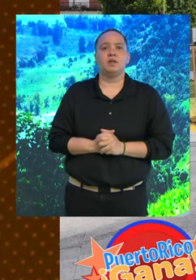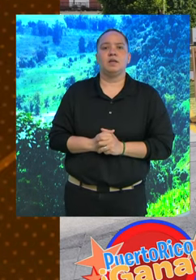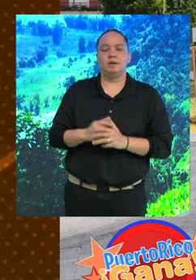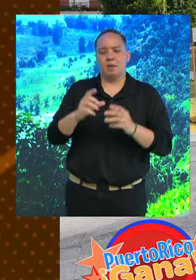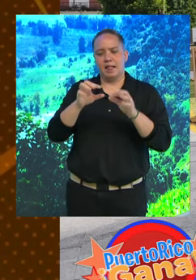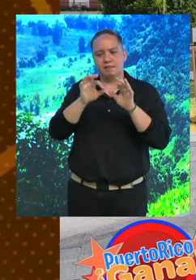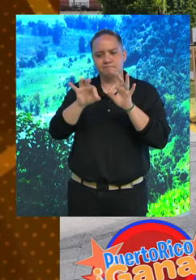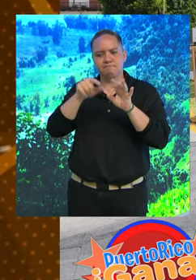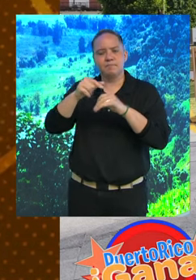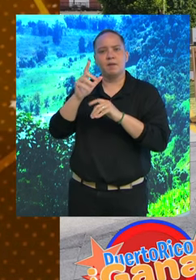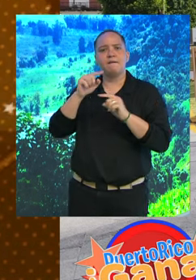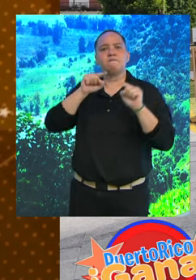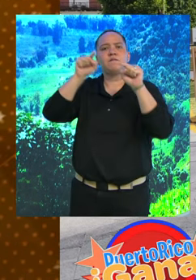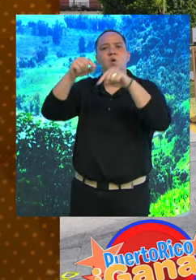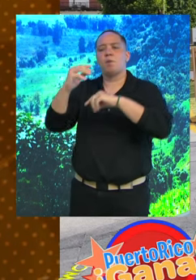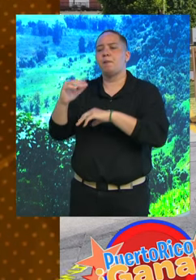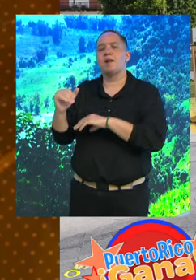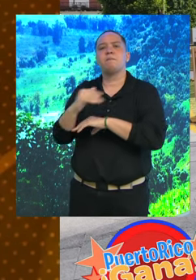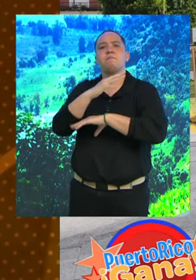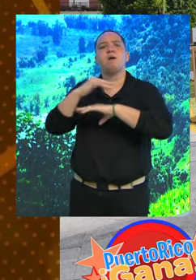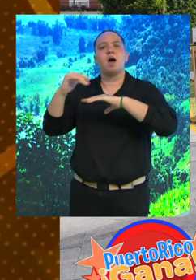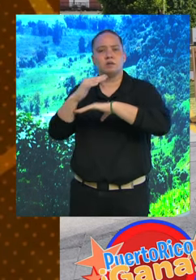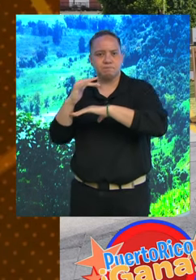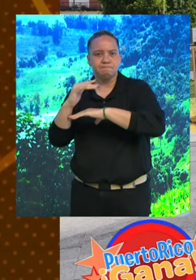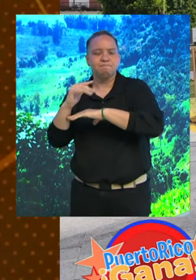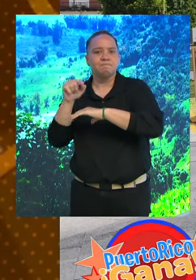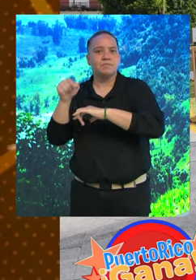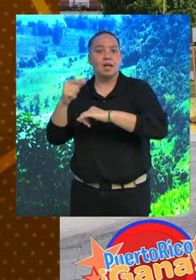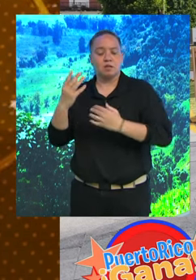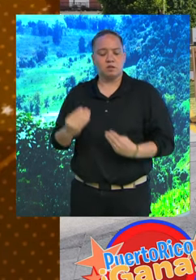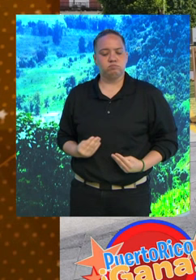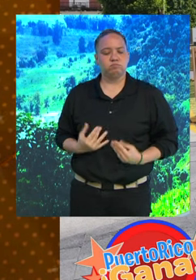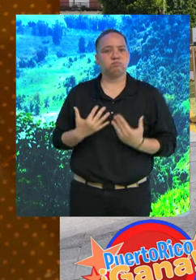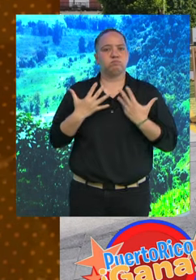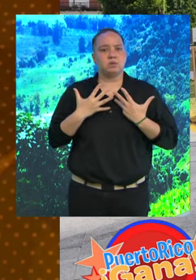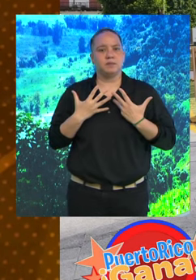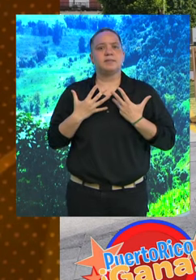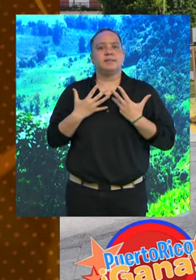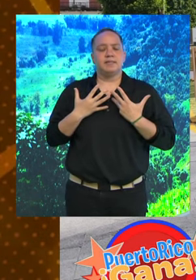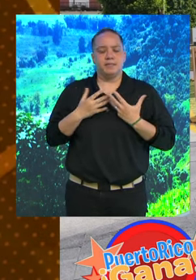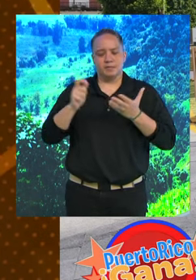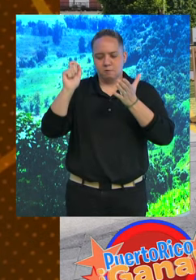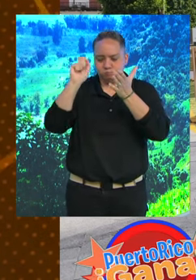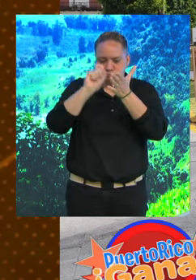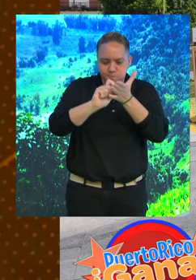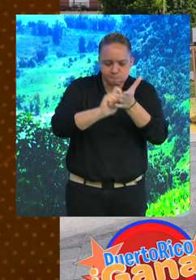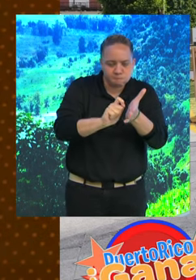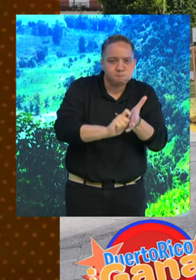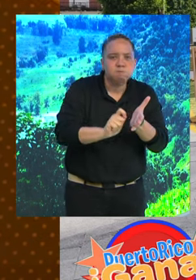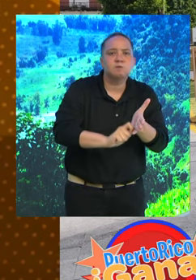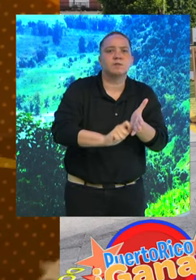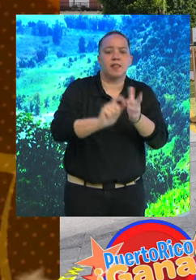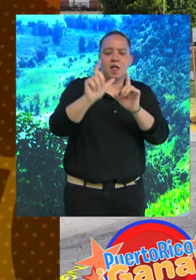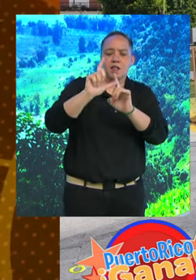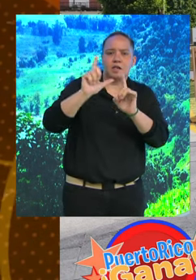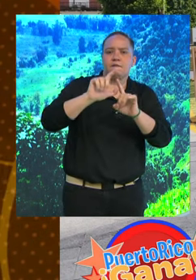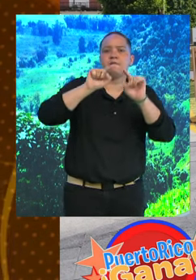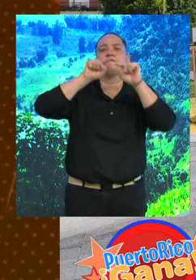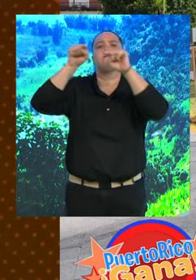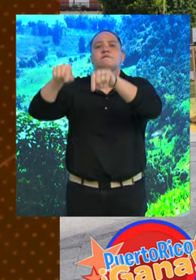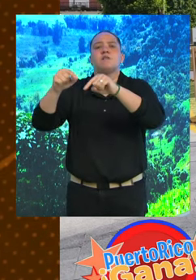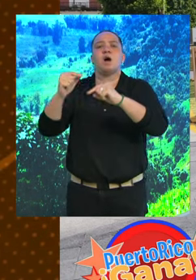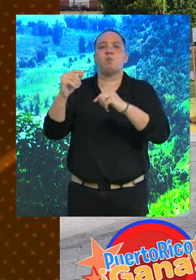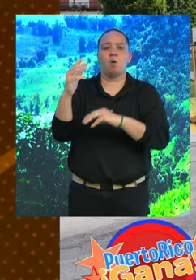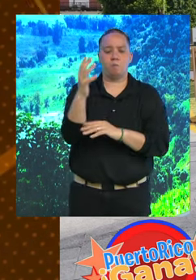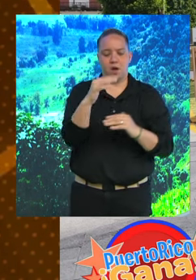Palmar. Exactamente, pero ahí fue que Pedro Flores se inspiró y redactó esa letra de lo que es Bajo un Palmar en